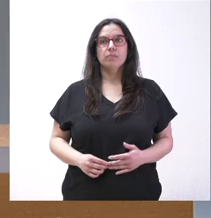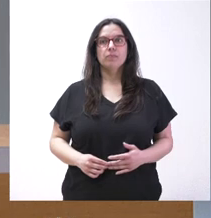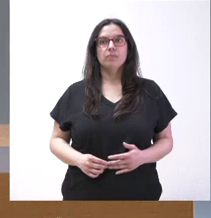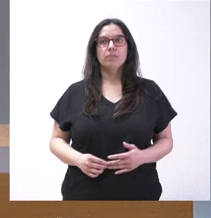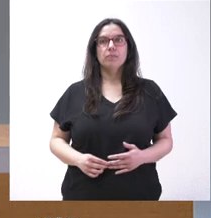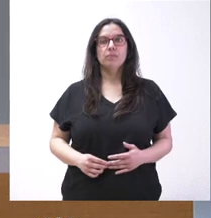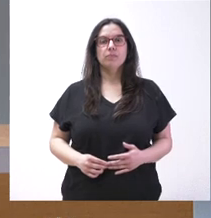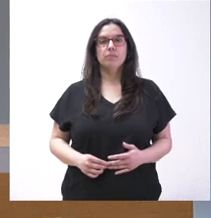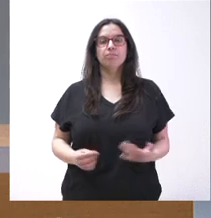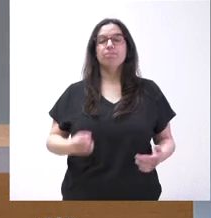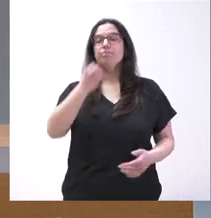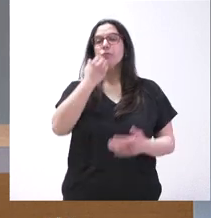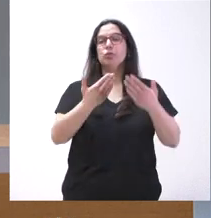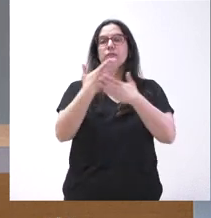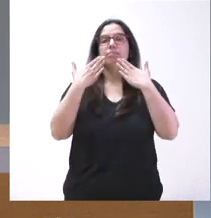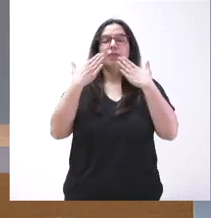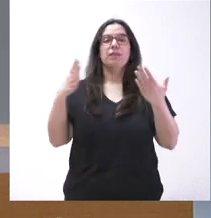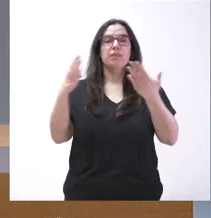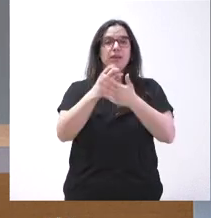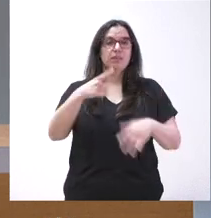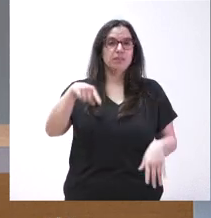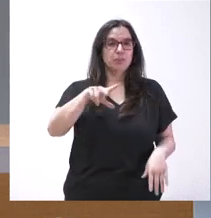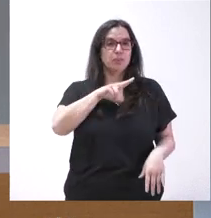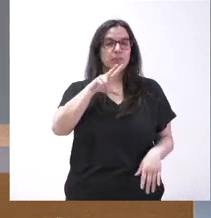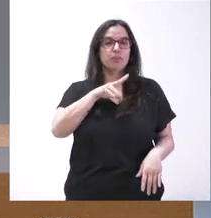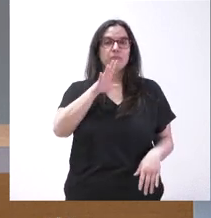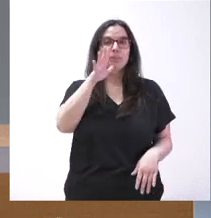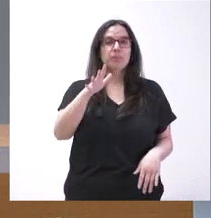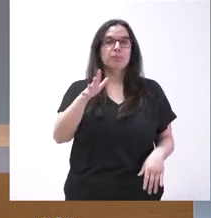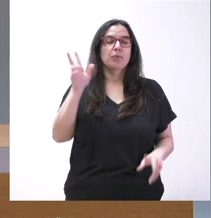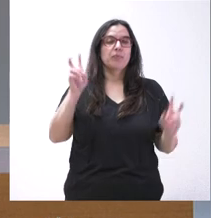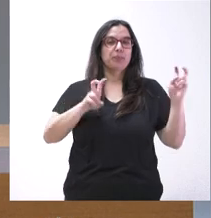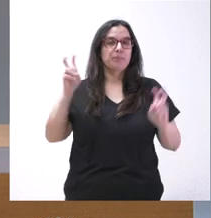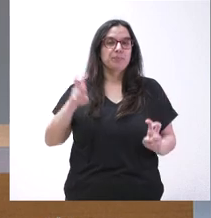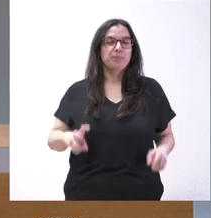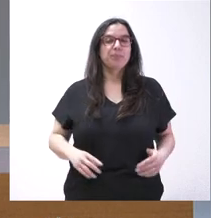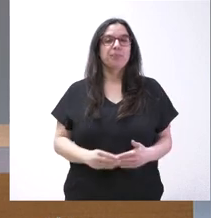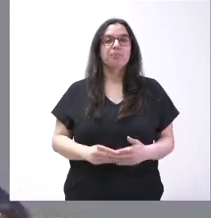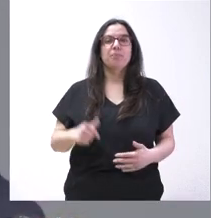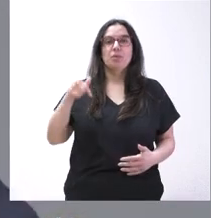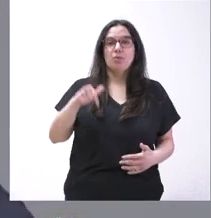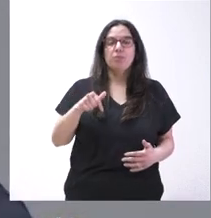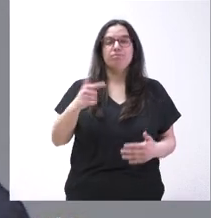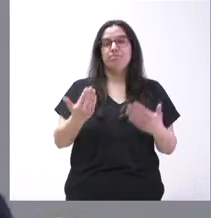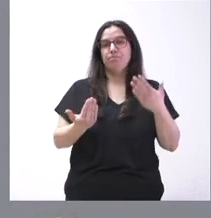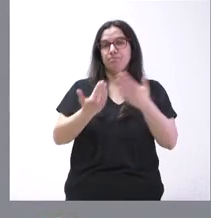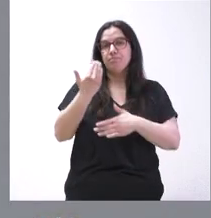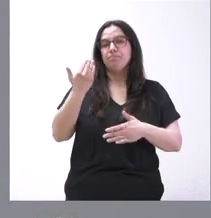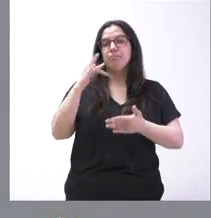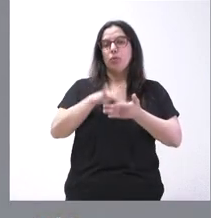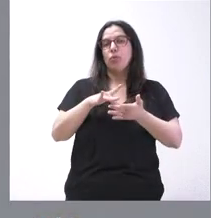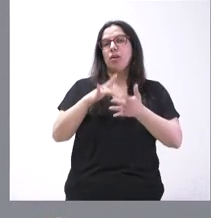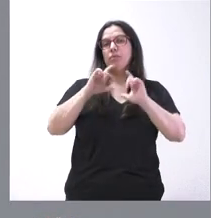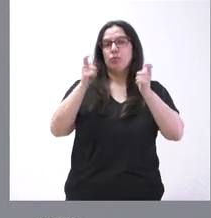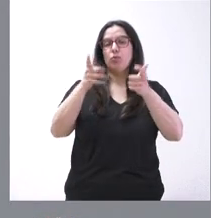Muy buenos días y muchas gracias a todos ustedes por su presencia hoy aquí, esta mañana, donde hemos tenido la